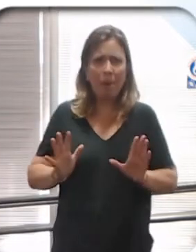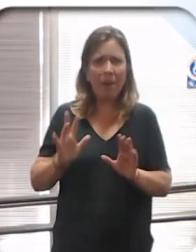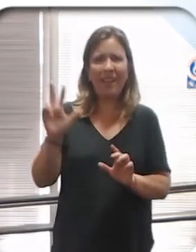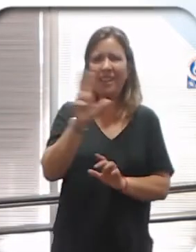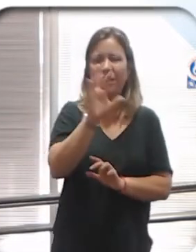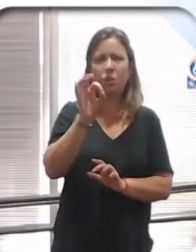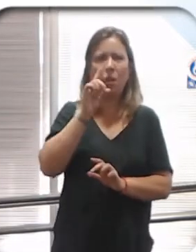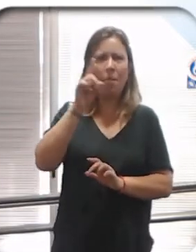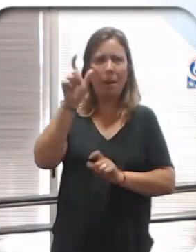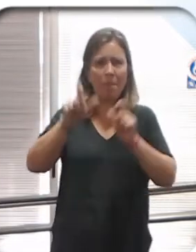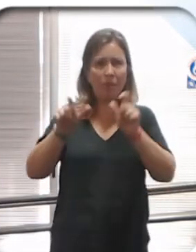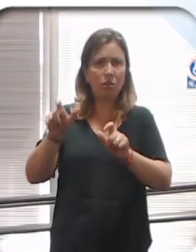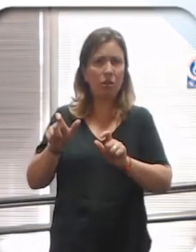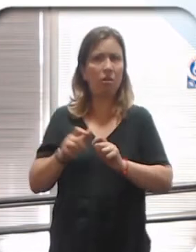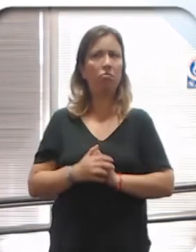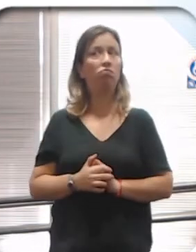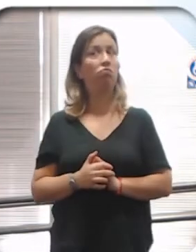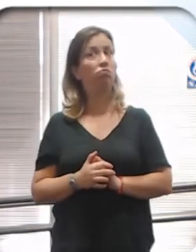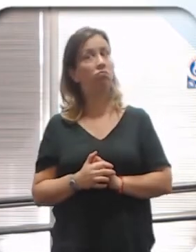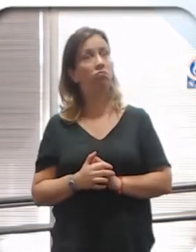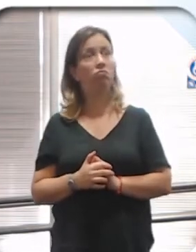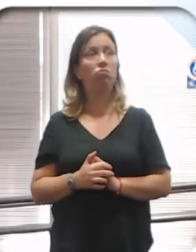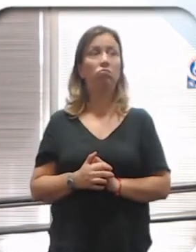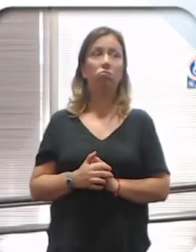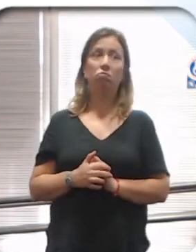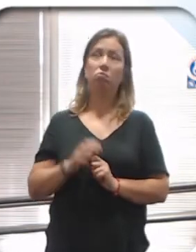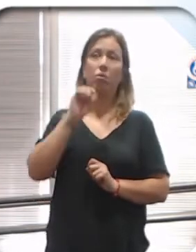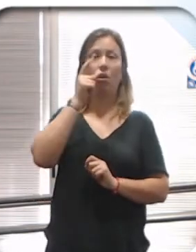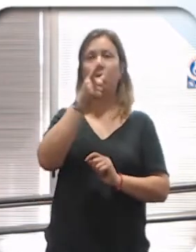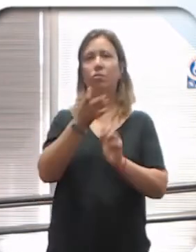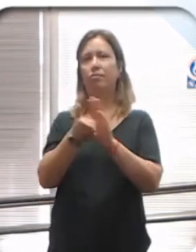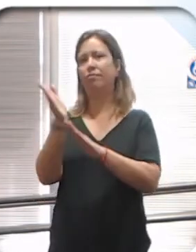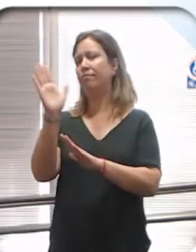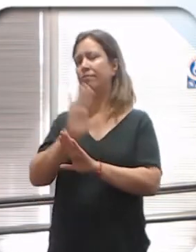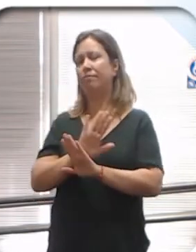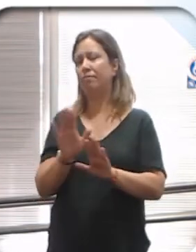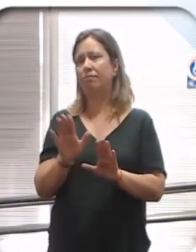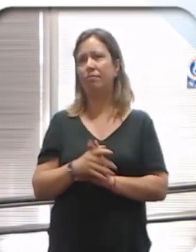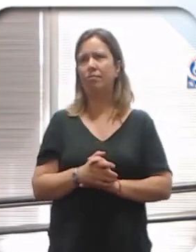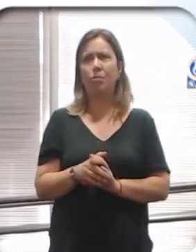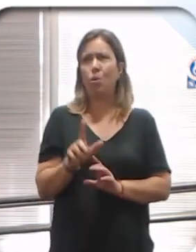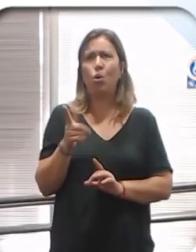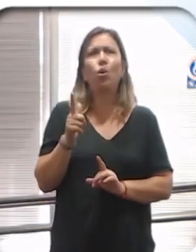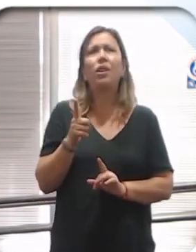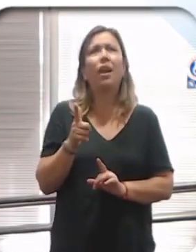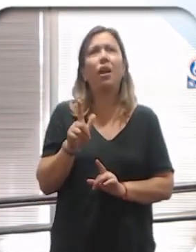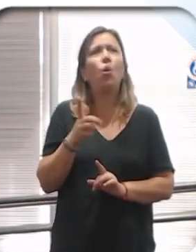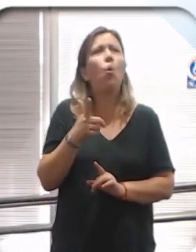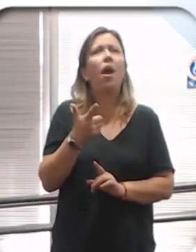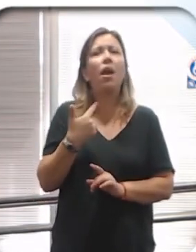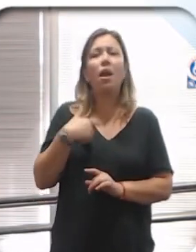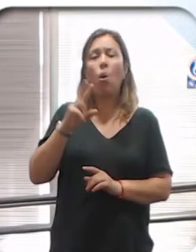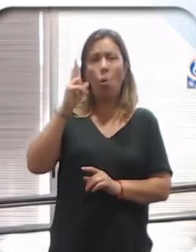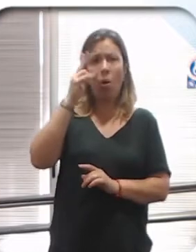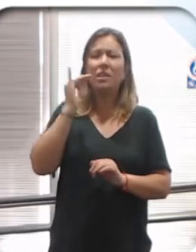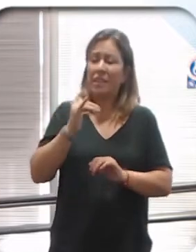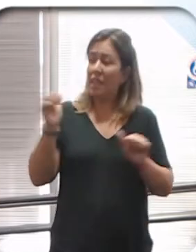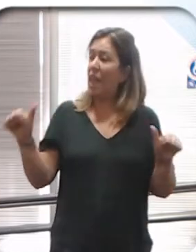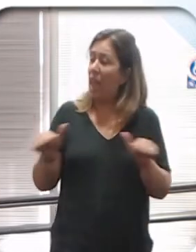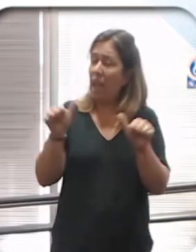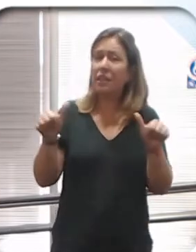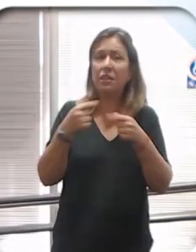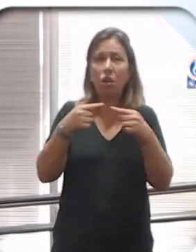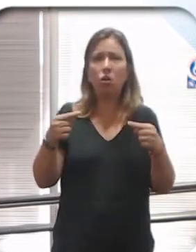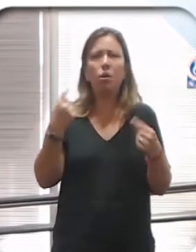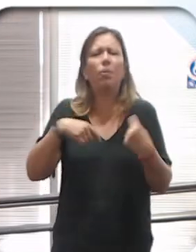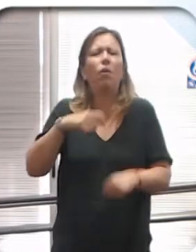esas 350 mil personas, váyanse, vuelen. ¿Por qué no? Si bien se están haciendo cosas,